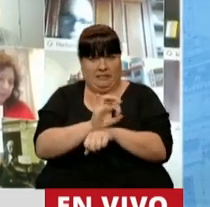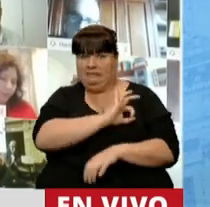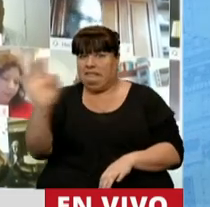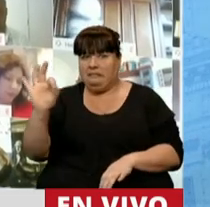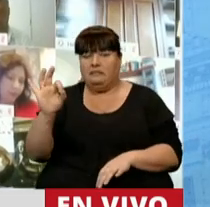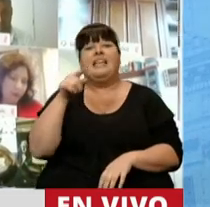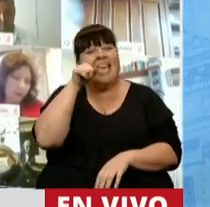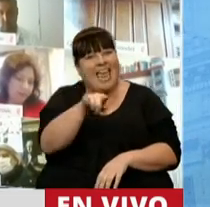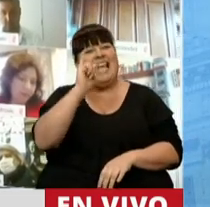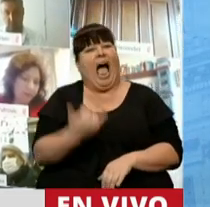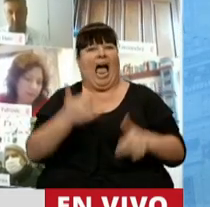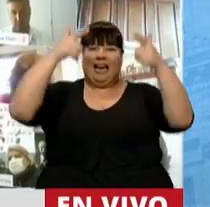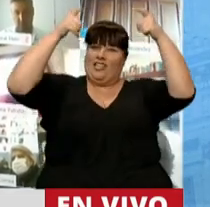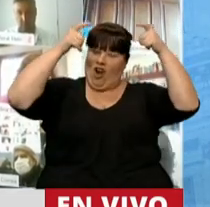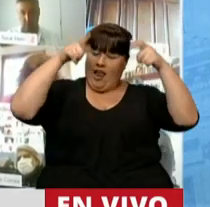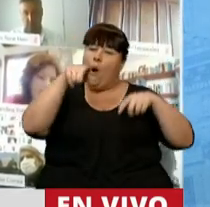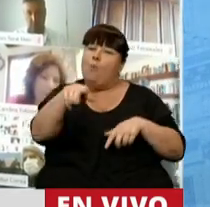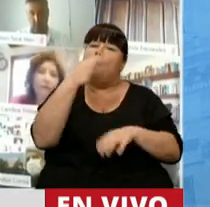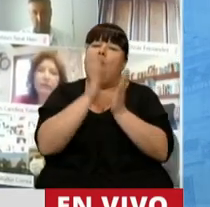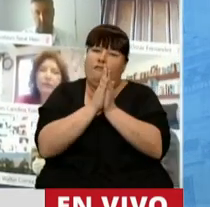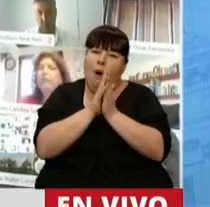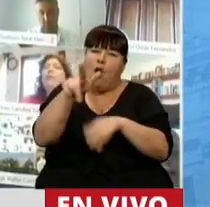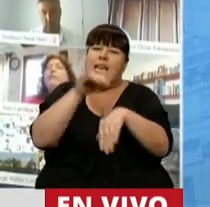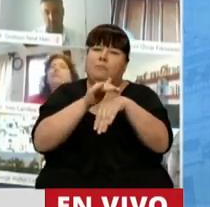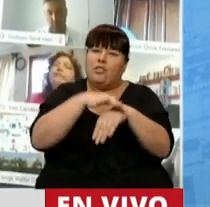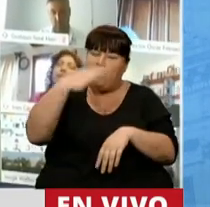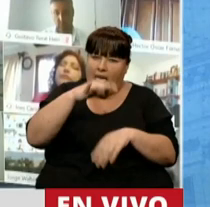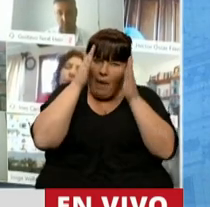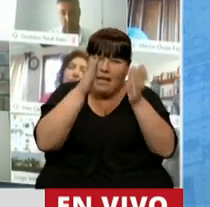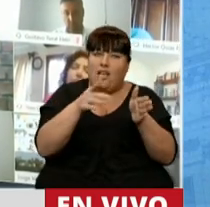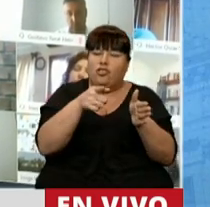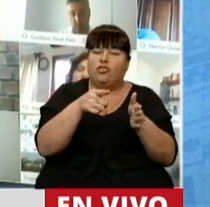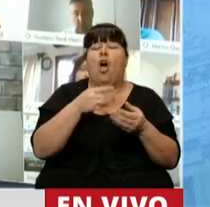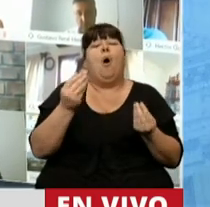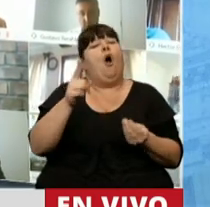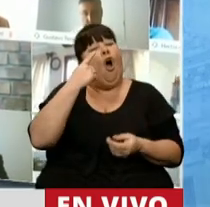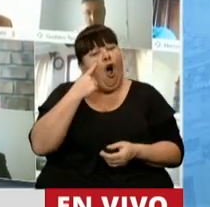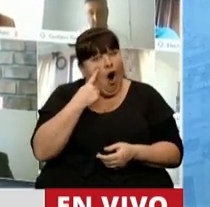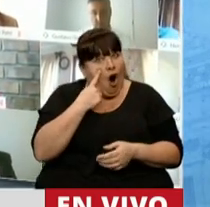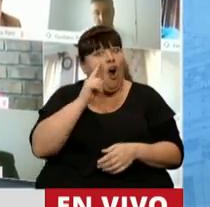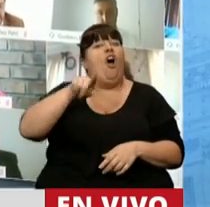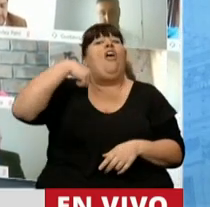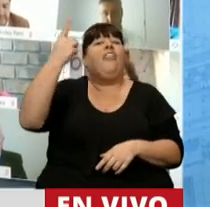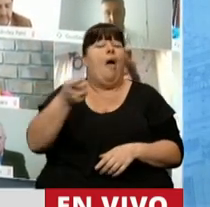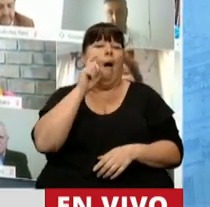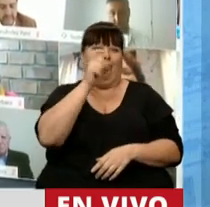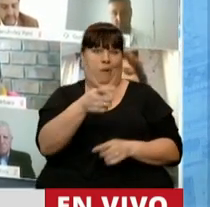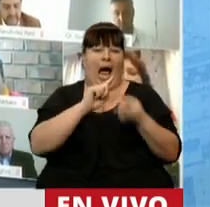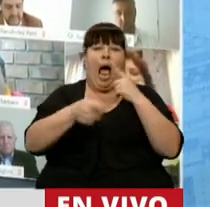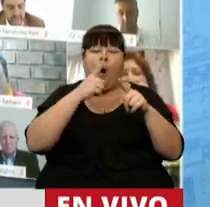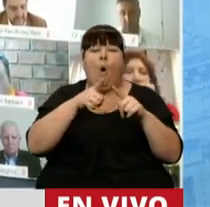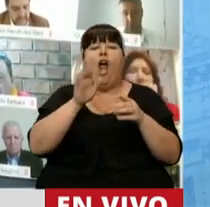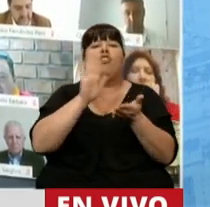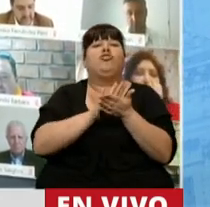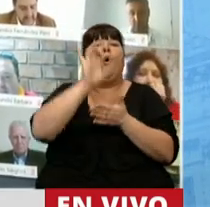prisión. Esa tiene coronita. Y ocúpese, por favor, señor Presidente, porque no vaya a ser que después de violar el acuerdo, de